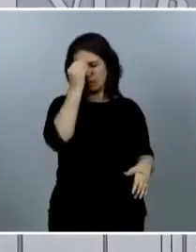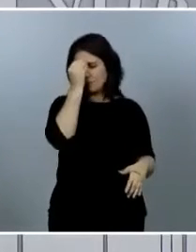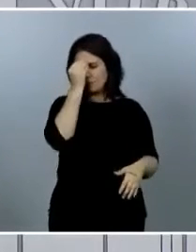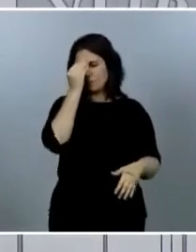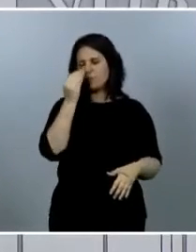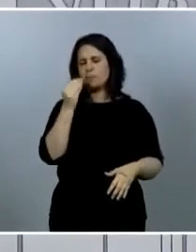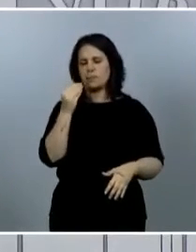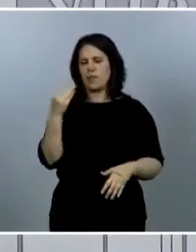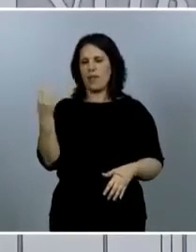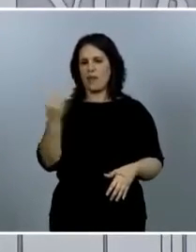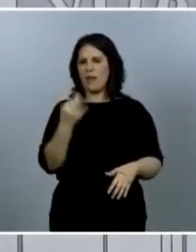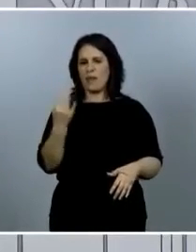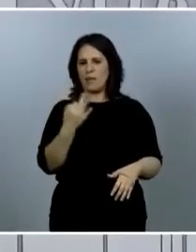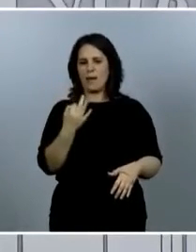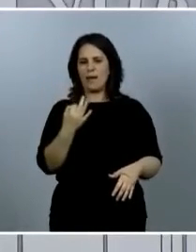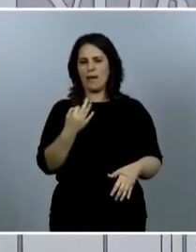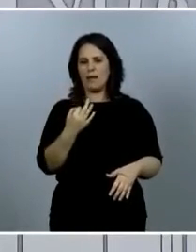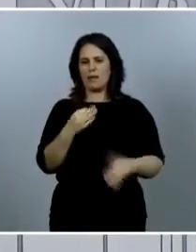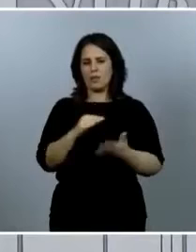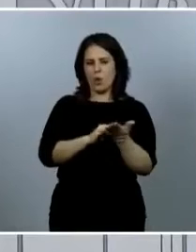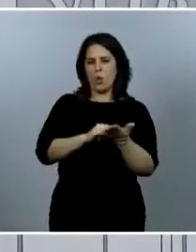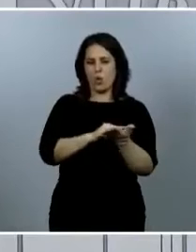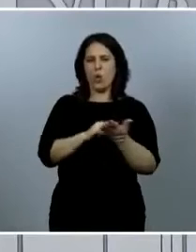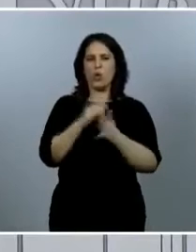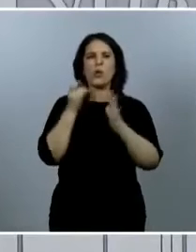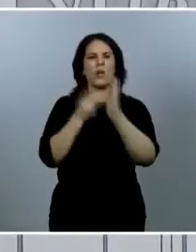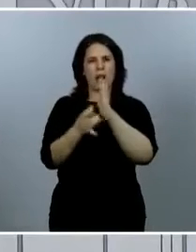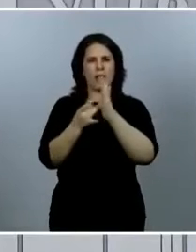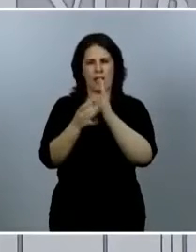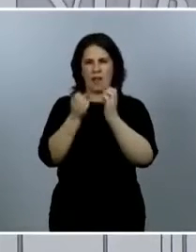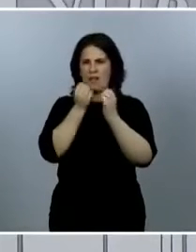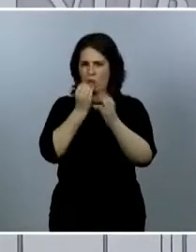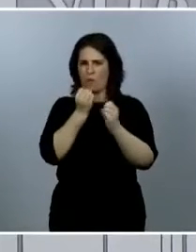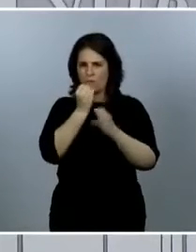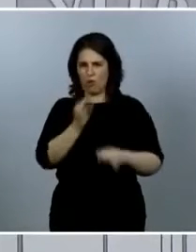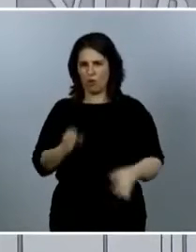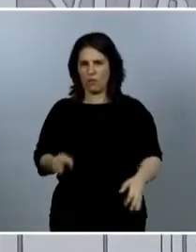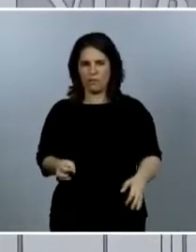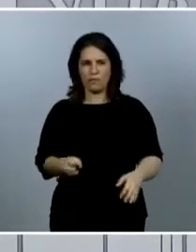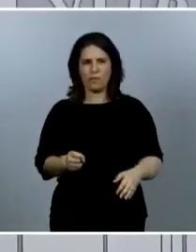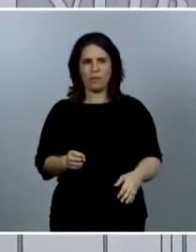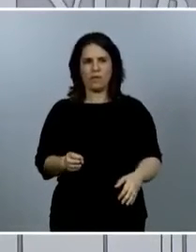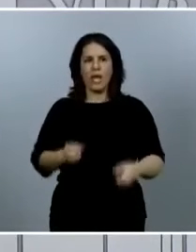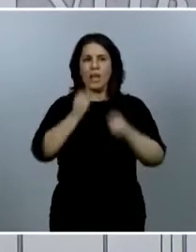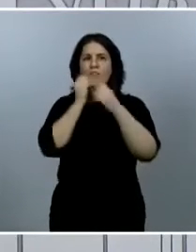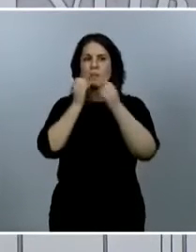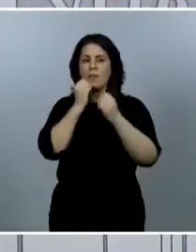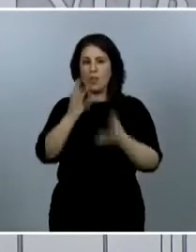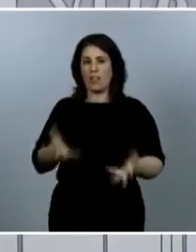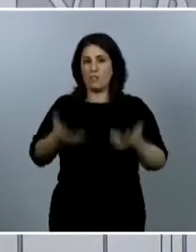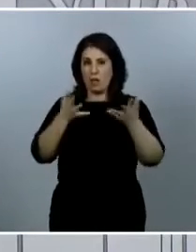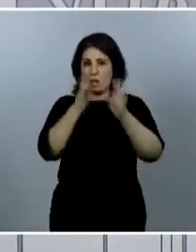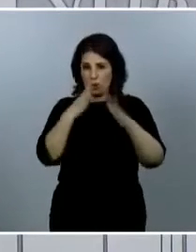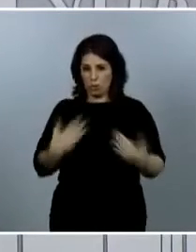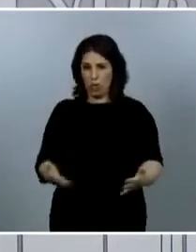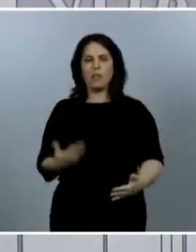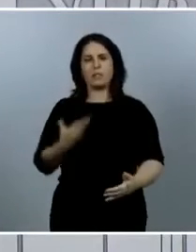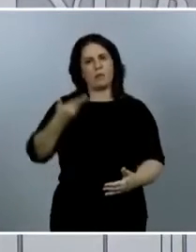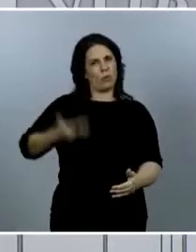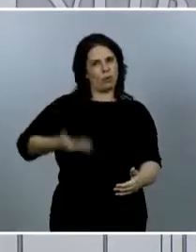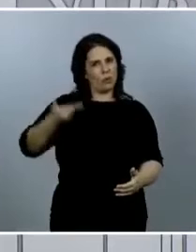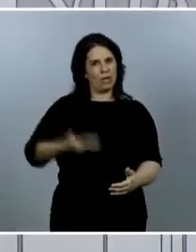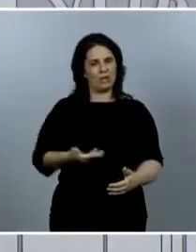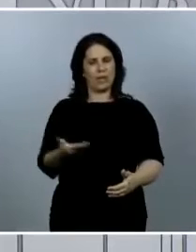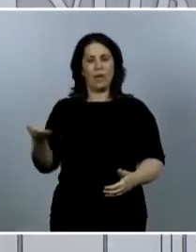muy buena calidad de la información que podamos dar. La información disponible a día de hoy es importante. La información de los fallecidos, aun siendo dura,